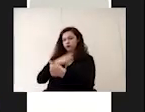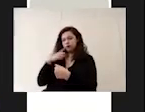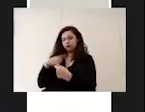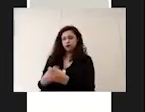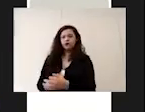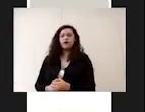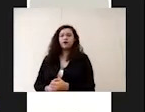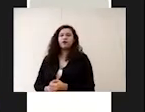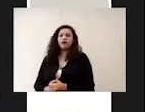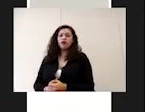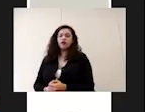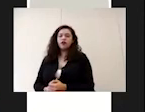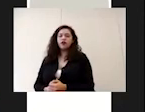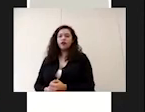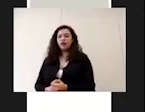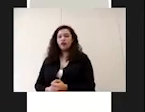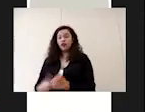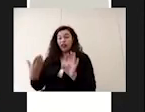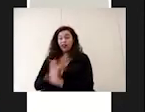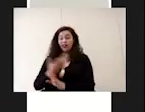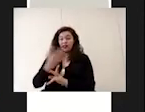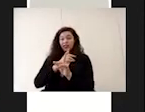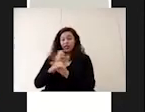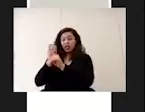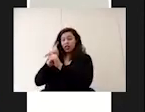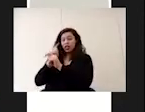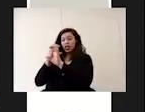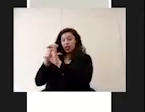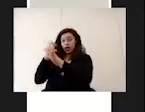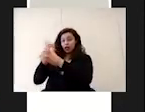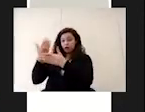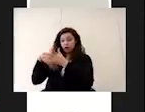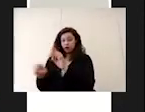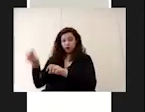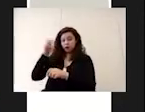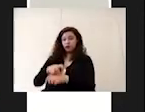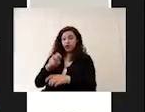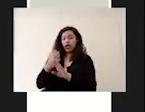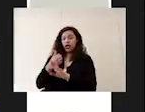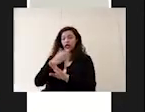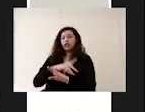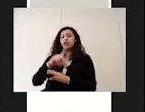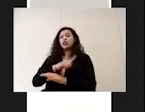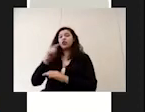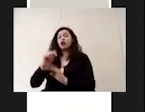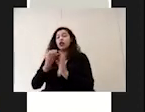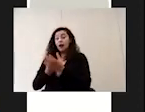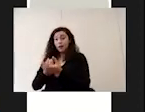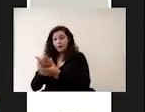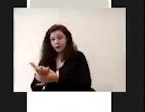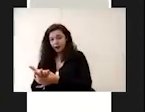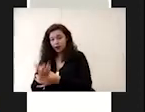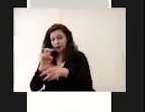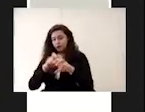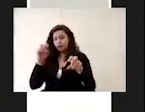previo a abordar el autobús y también debe haber gel al descender del transporte